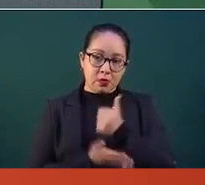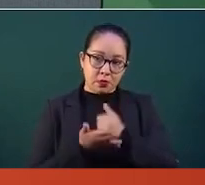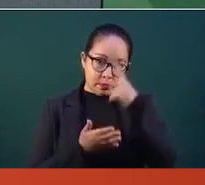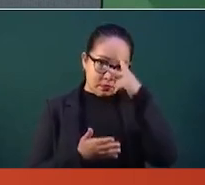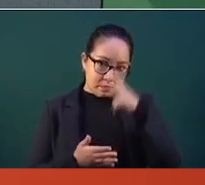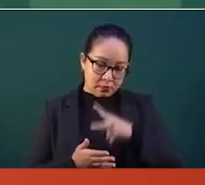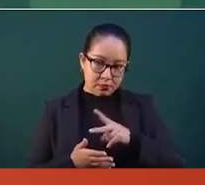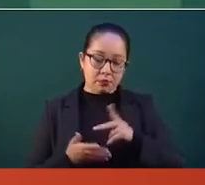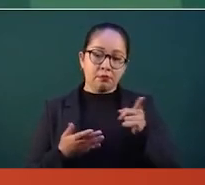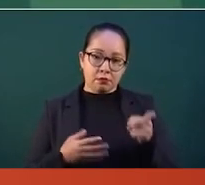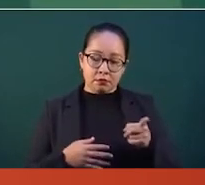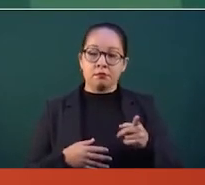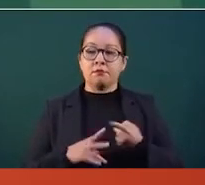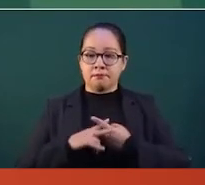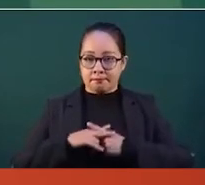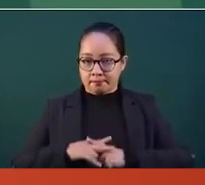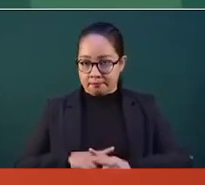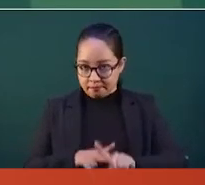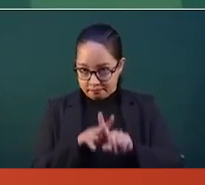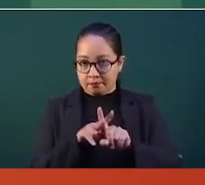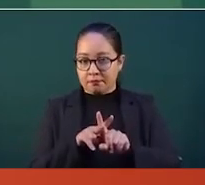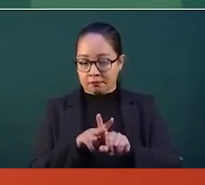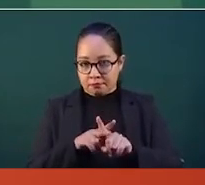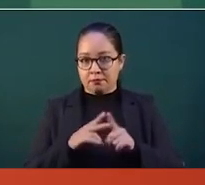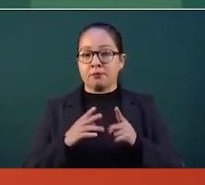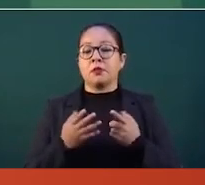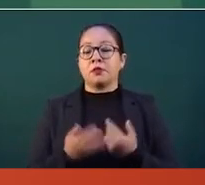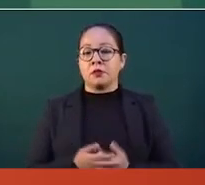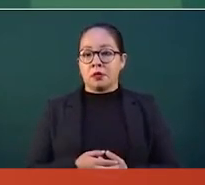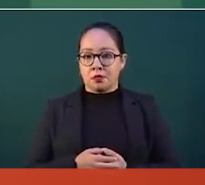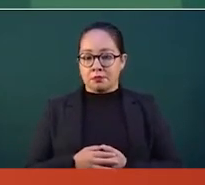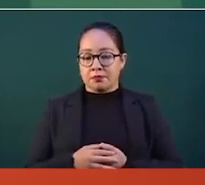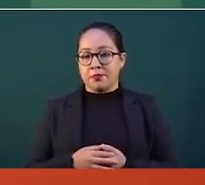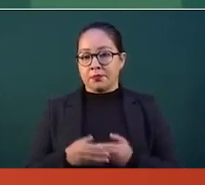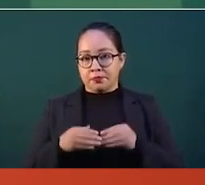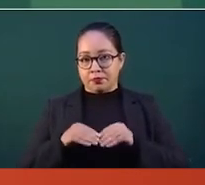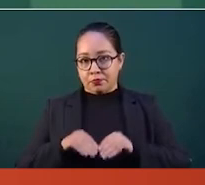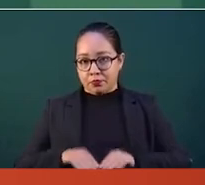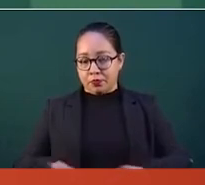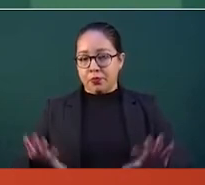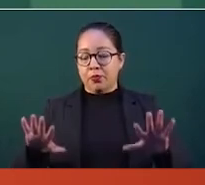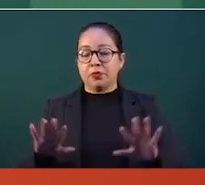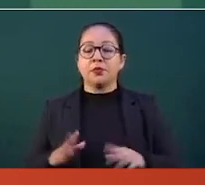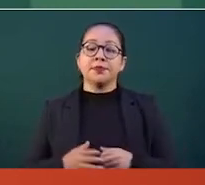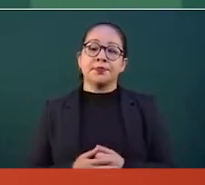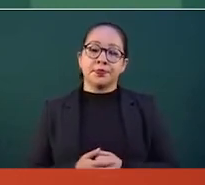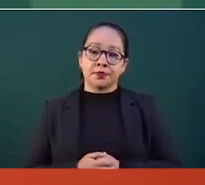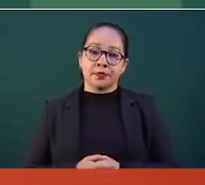banderazo de salida. Ya se están